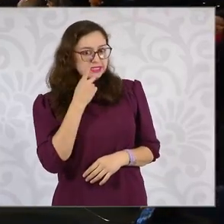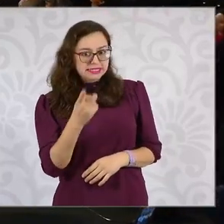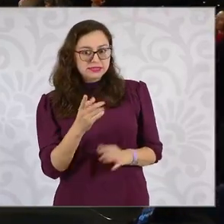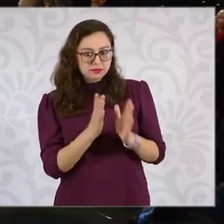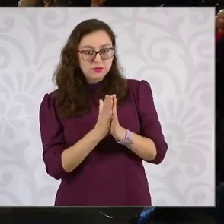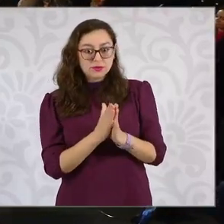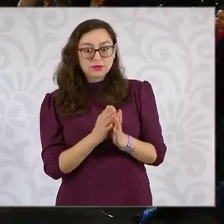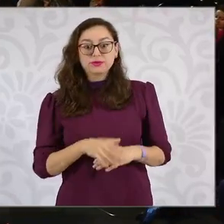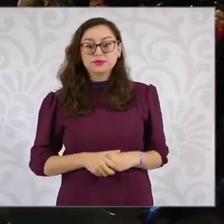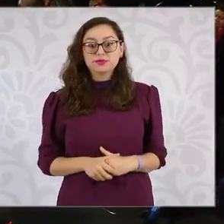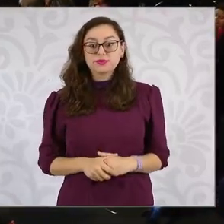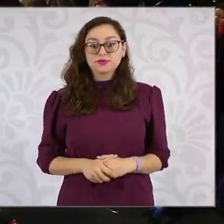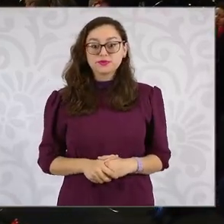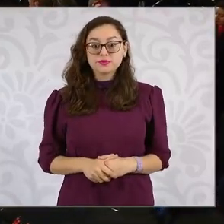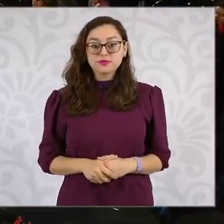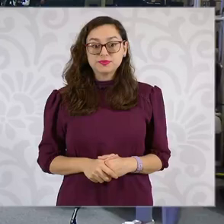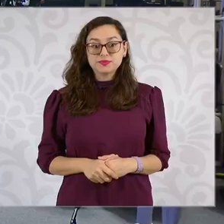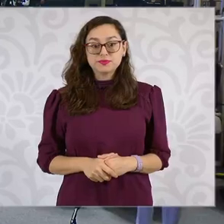se destinan a la beca?